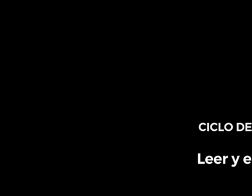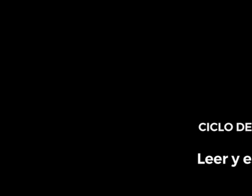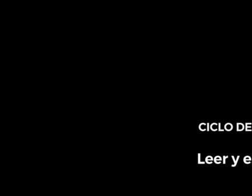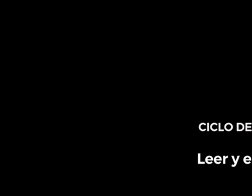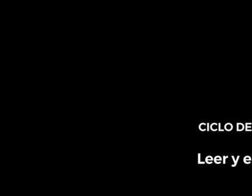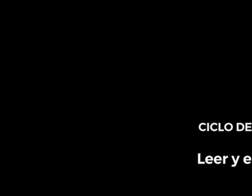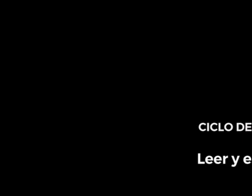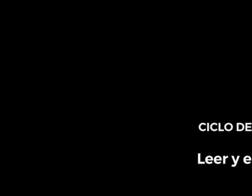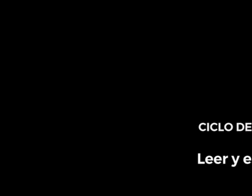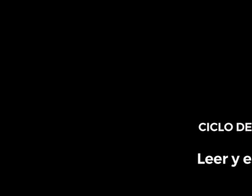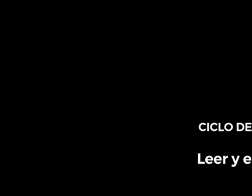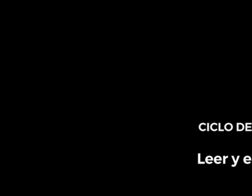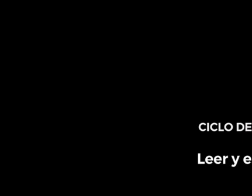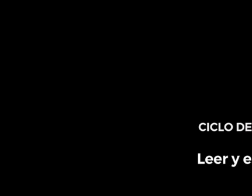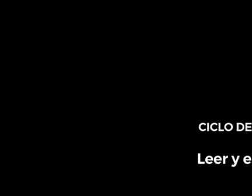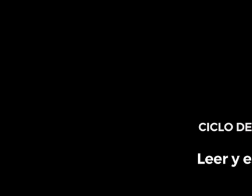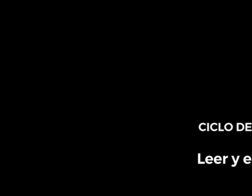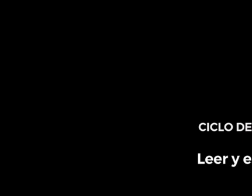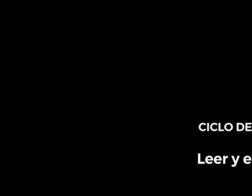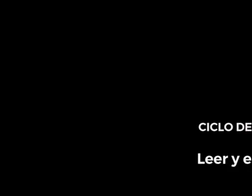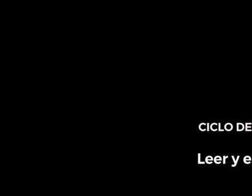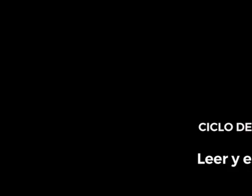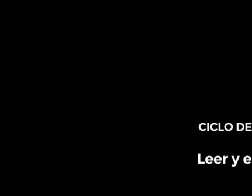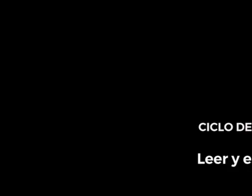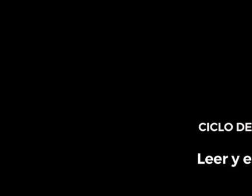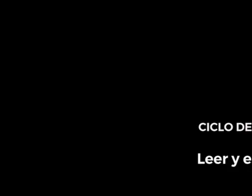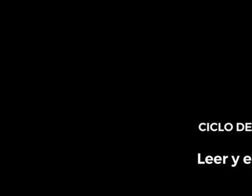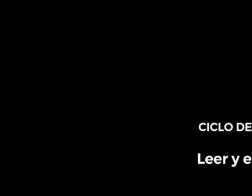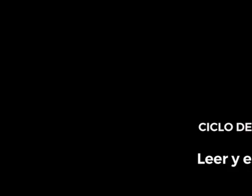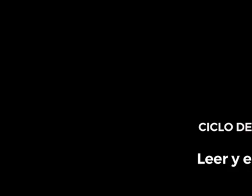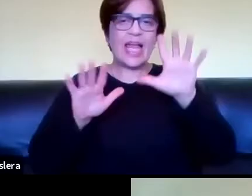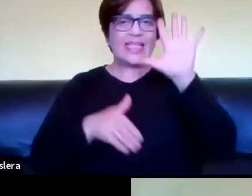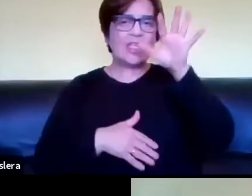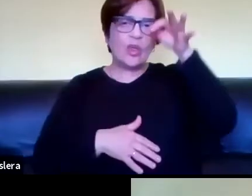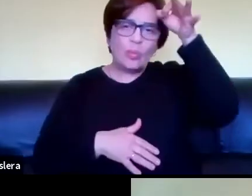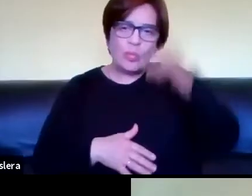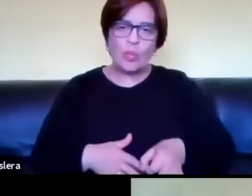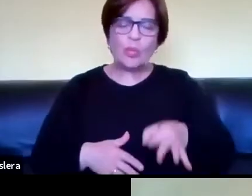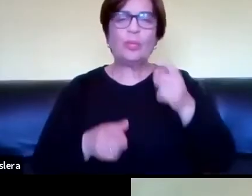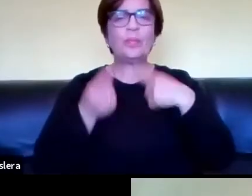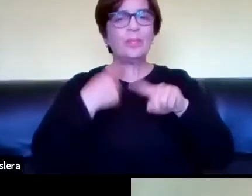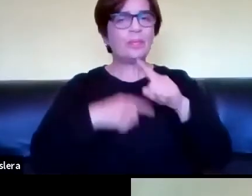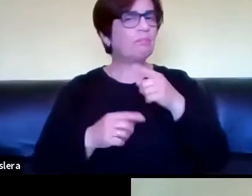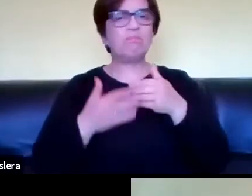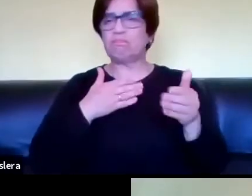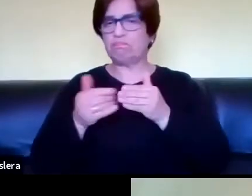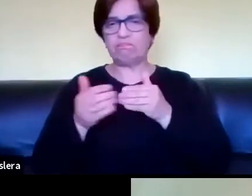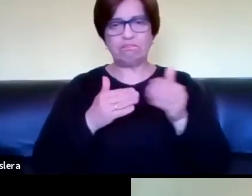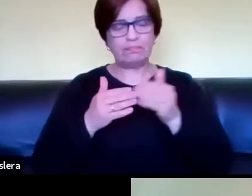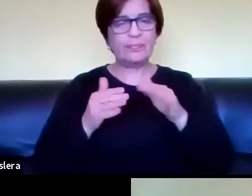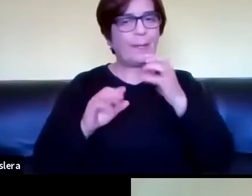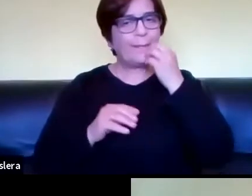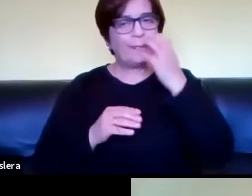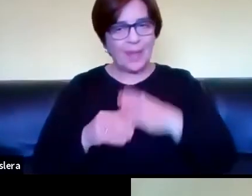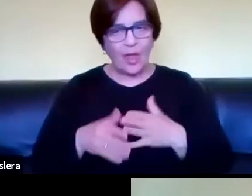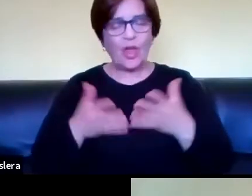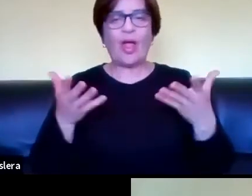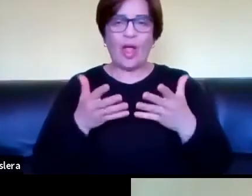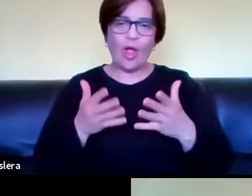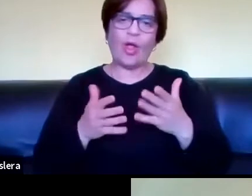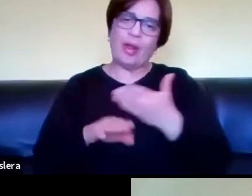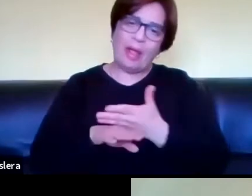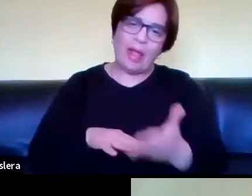que estaba acordada, que era las 17 horas, pero bueno, mejor tarde que nunca,